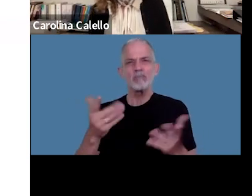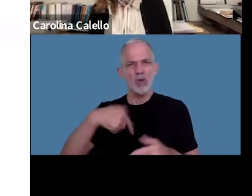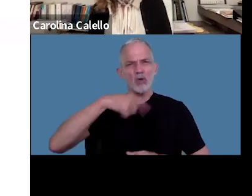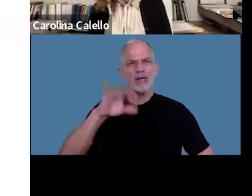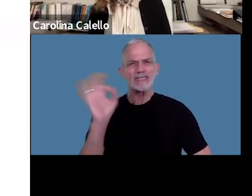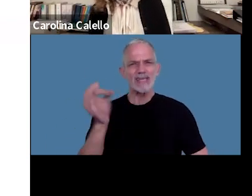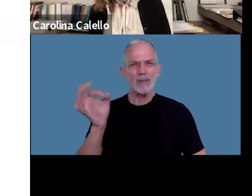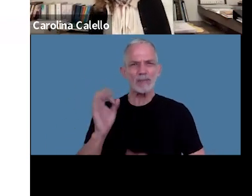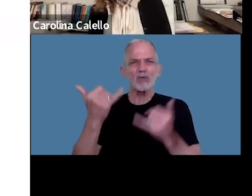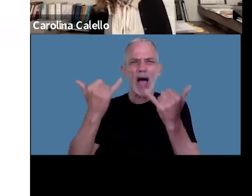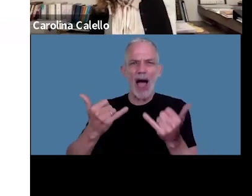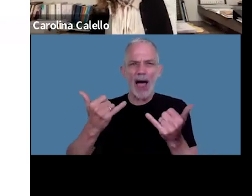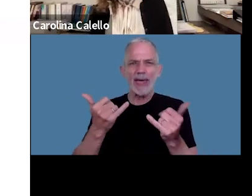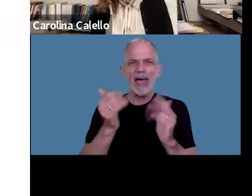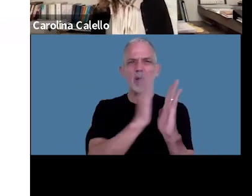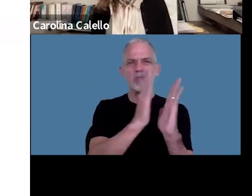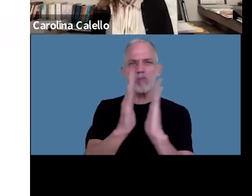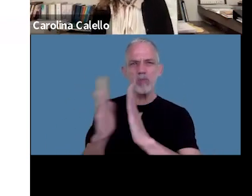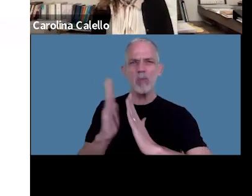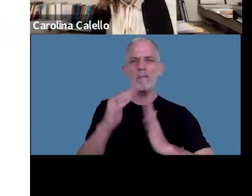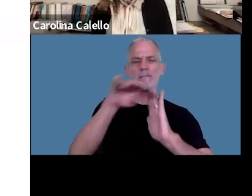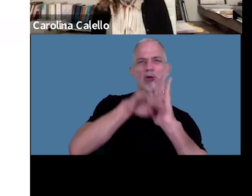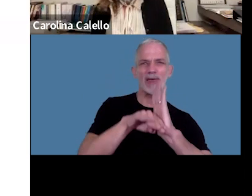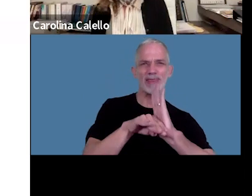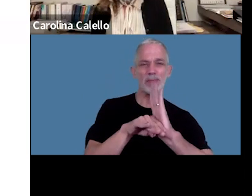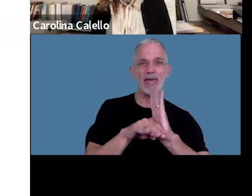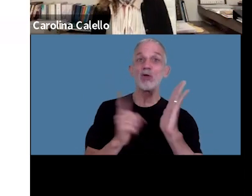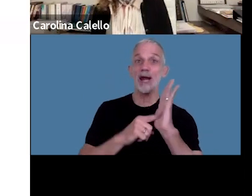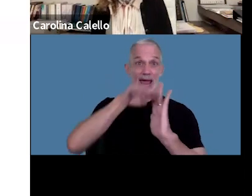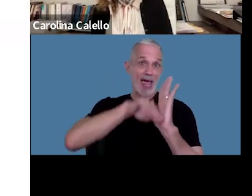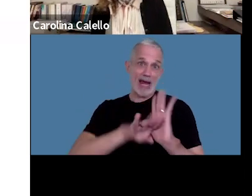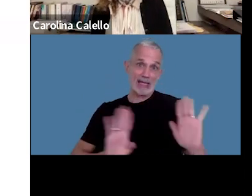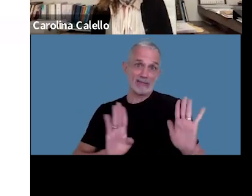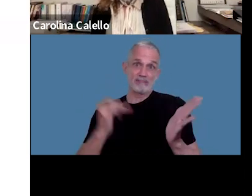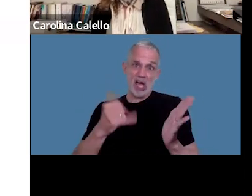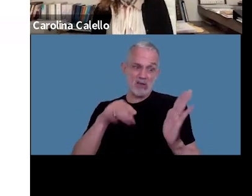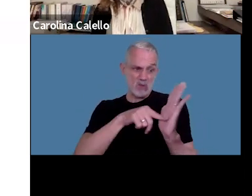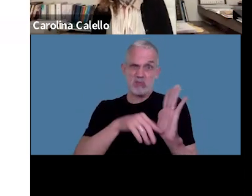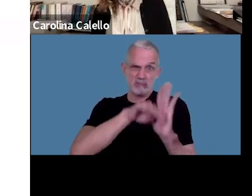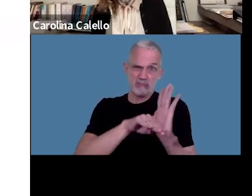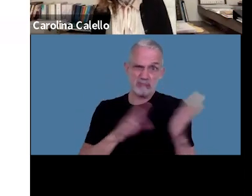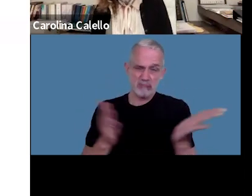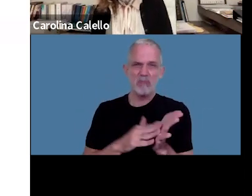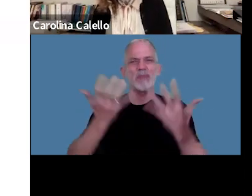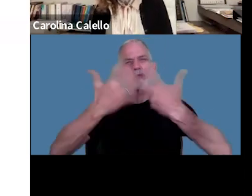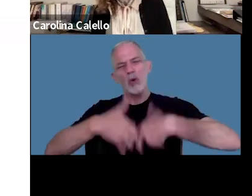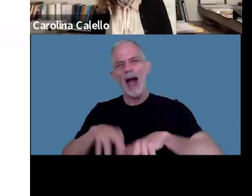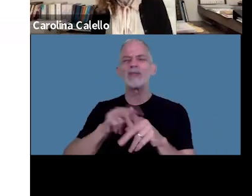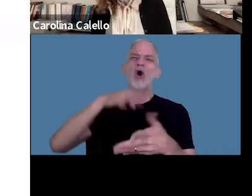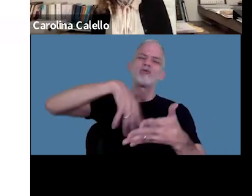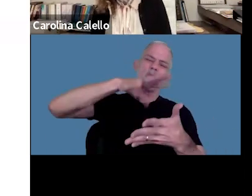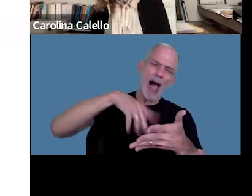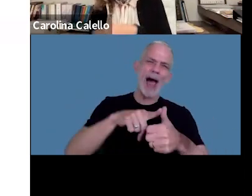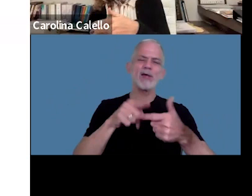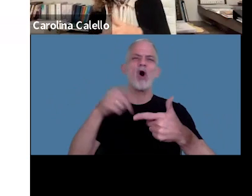tenemos procedimientos reglados la determinación de oficio el sumario la